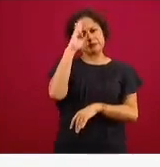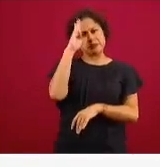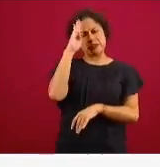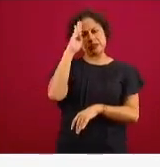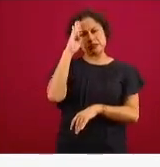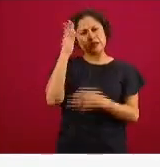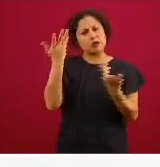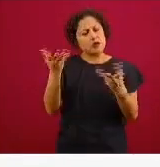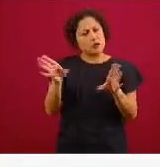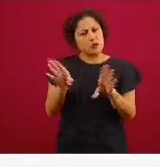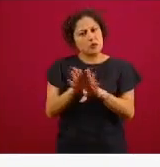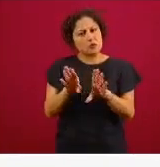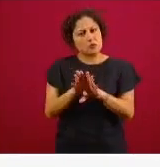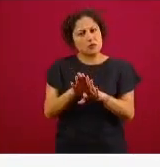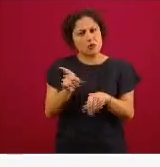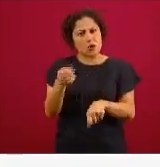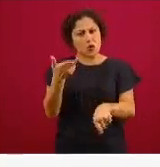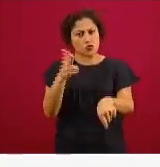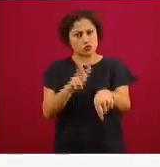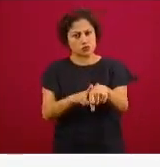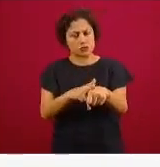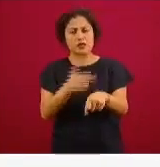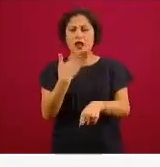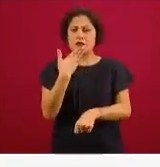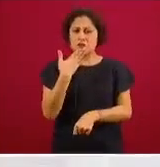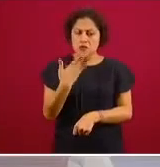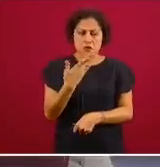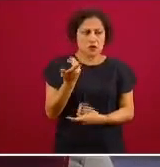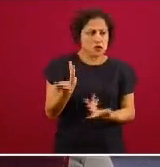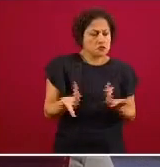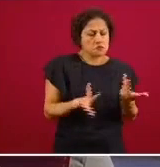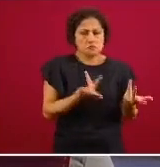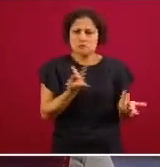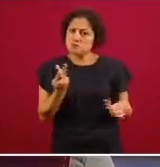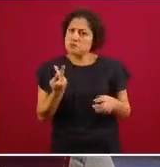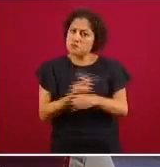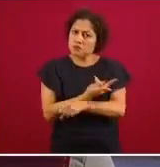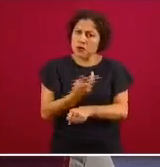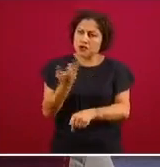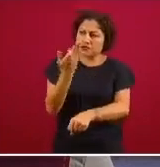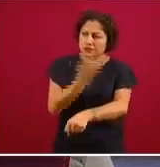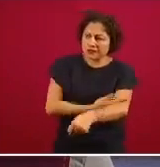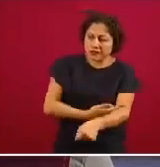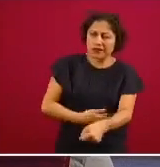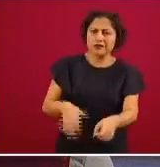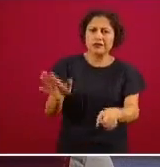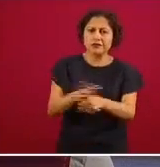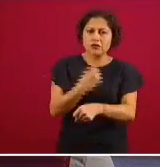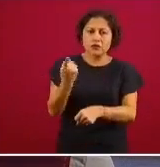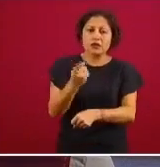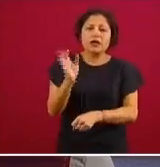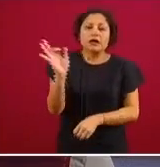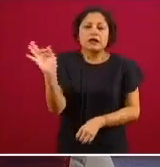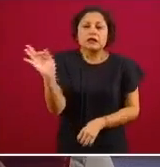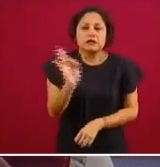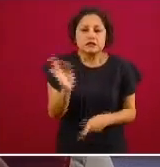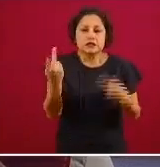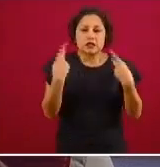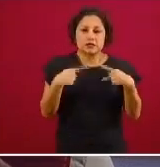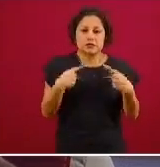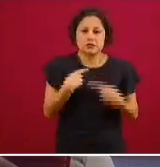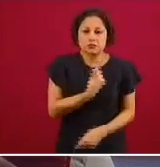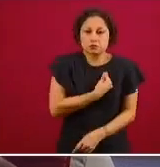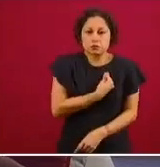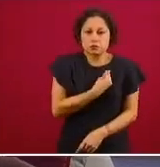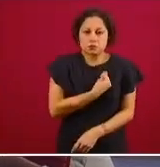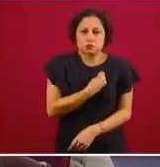de las familias o de los propios pacientes en acudir a atención médica y quisiéramos con ello reforzar